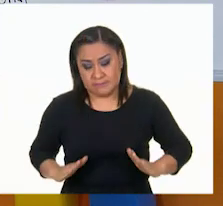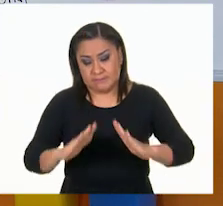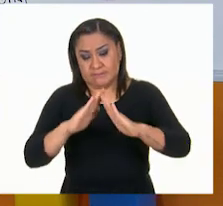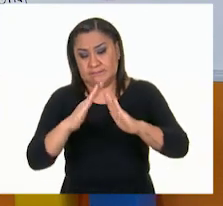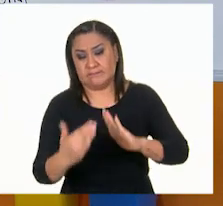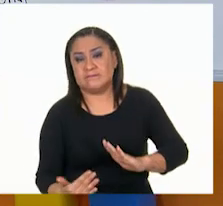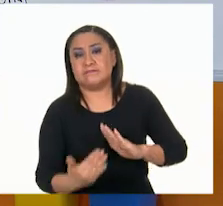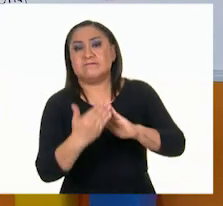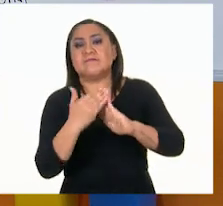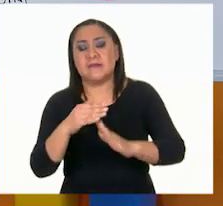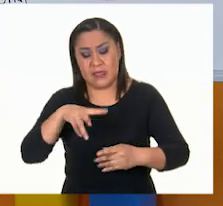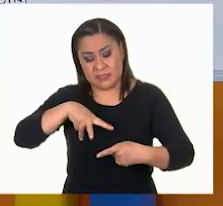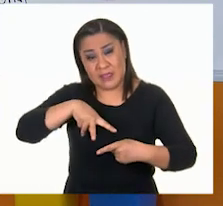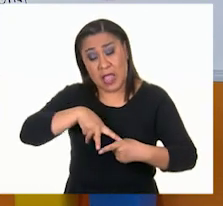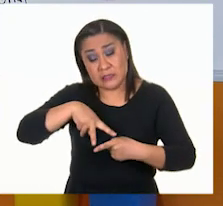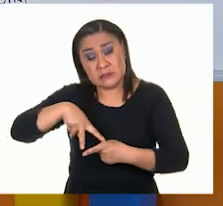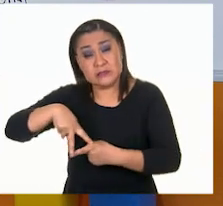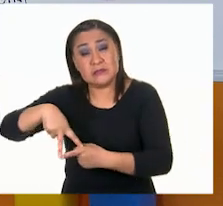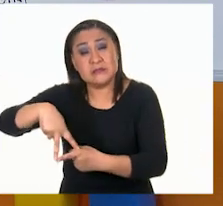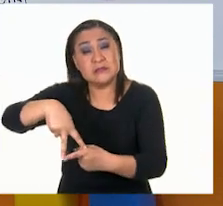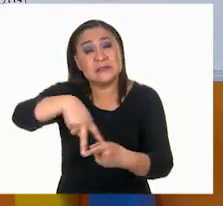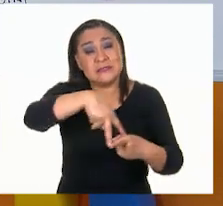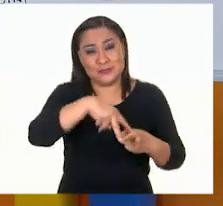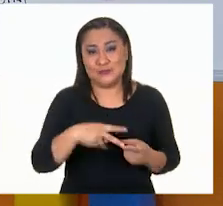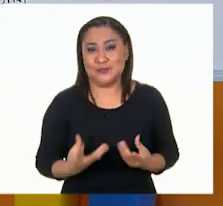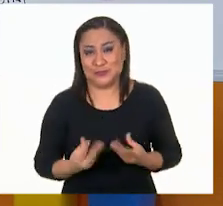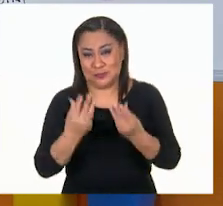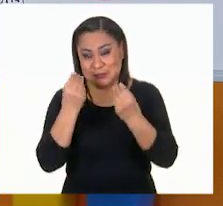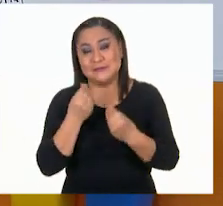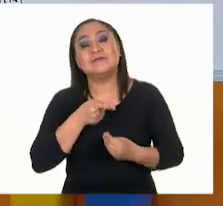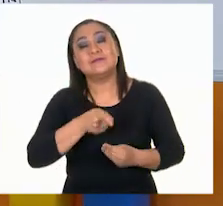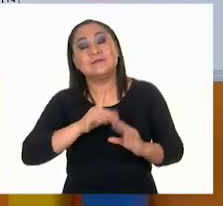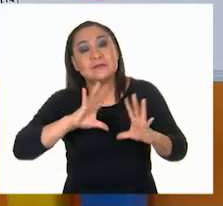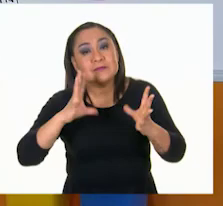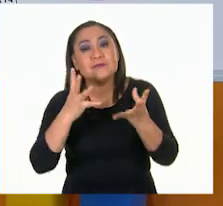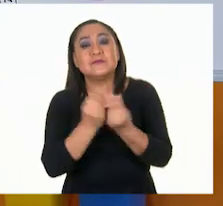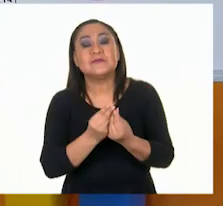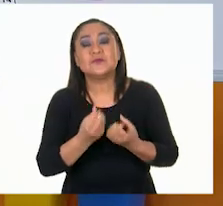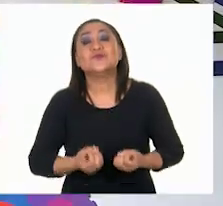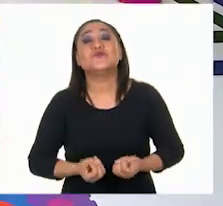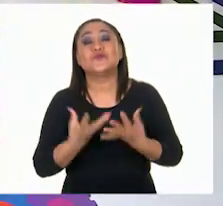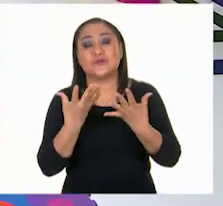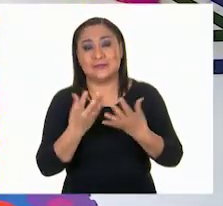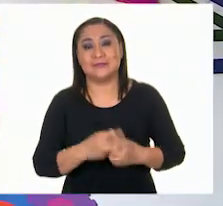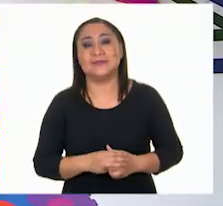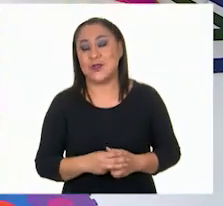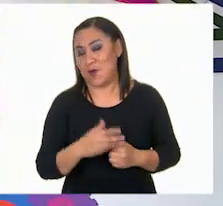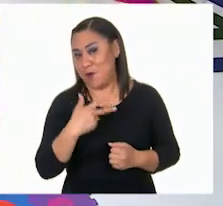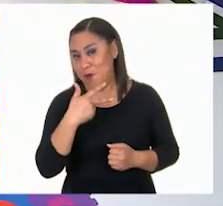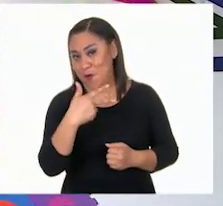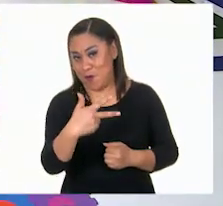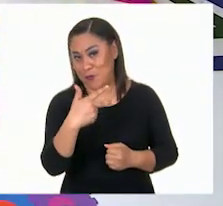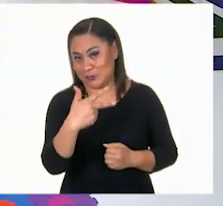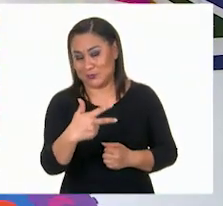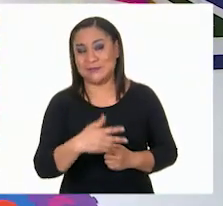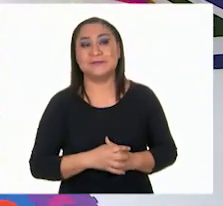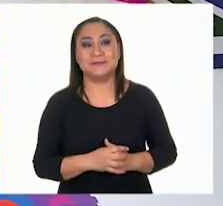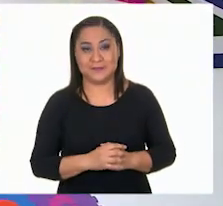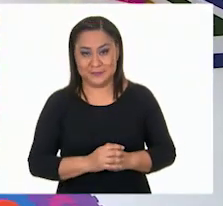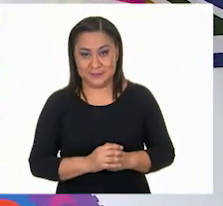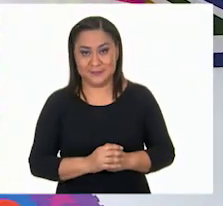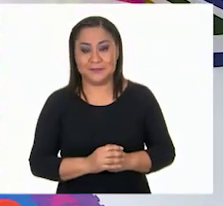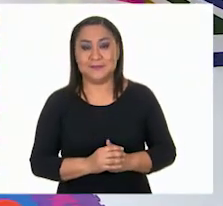son muchos triangulitos y son ocho. Entonces, esas caras son ocho y vamos a